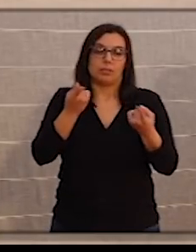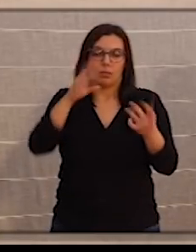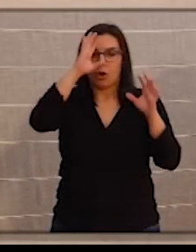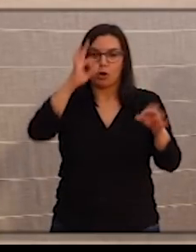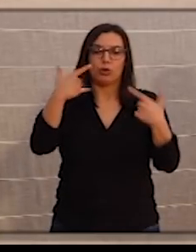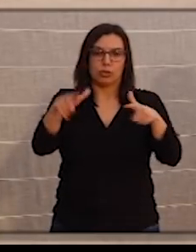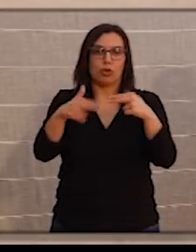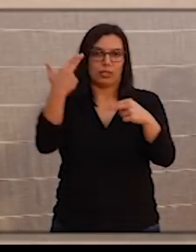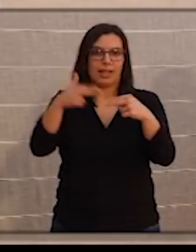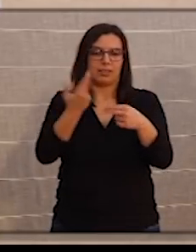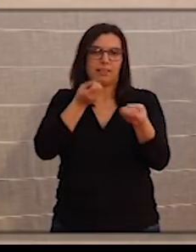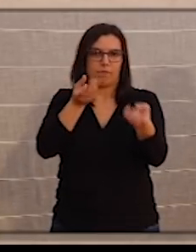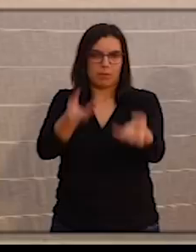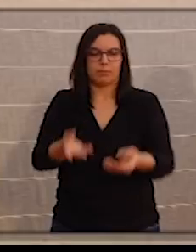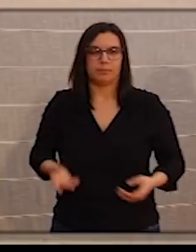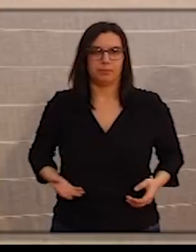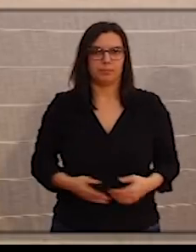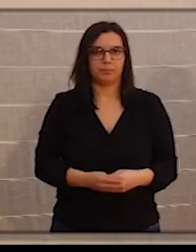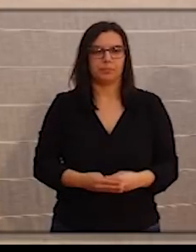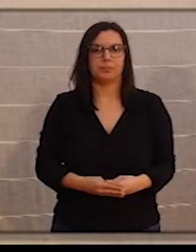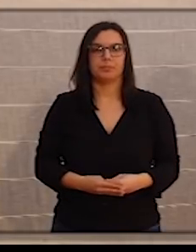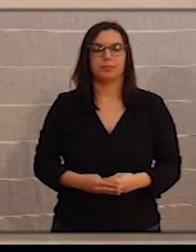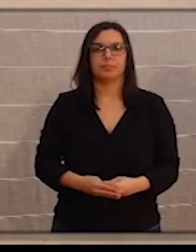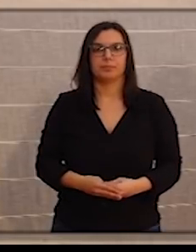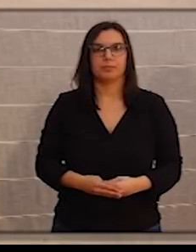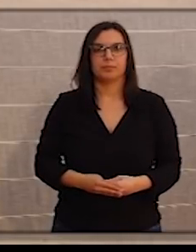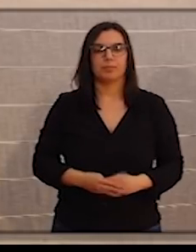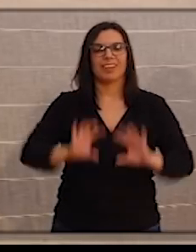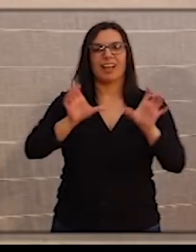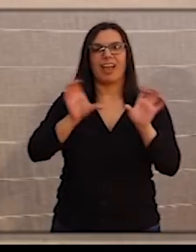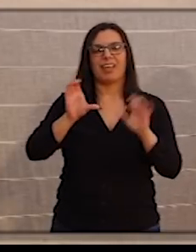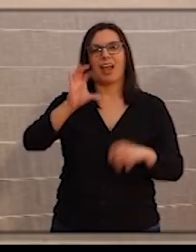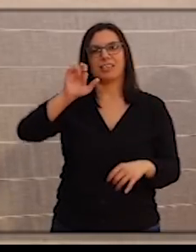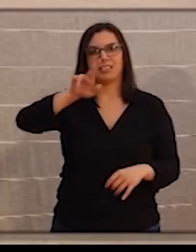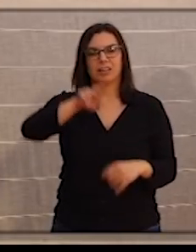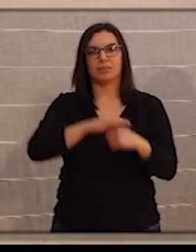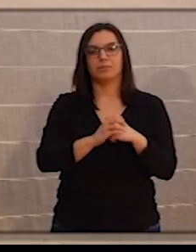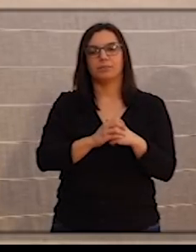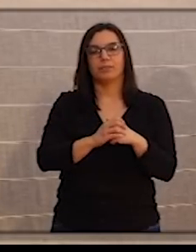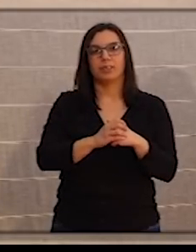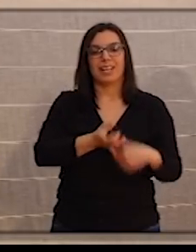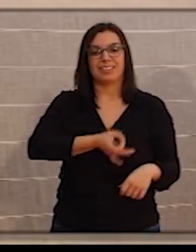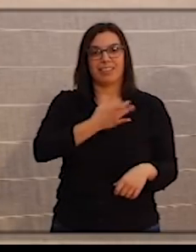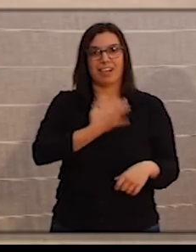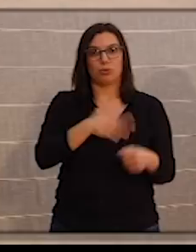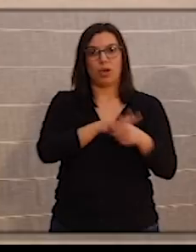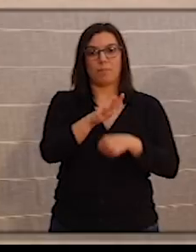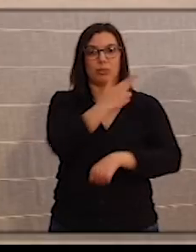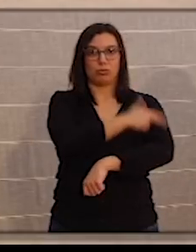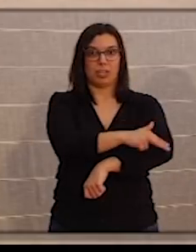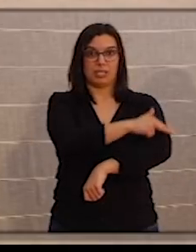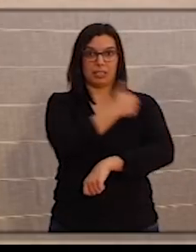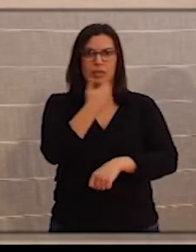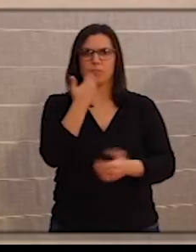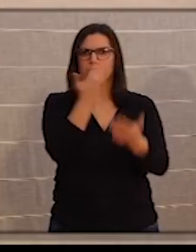supuesto, al sector del taxi. Manuel Rodríguez, Cadena SER. Ante las demandas de los sindicatos sanitarios de potenciar la